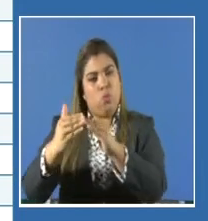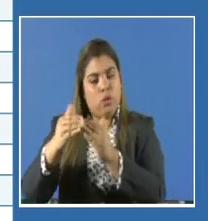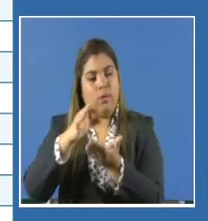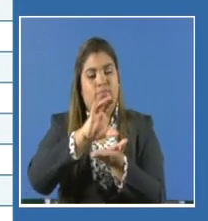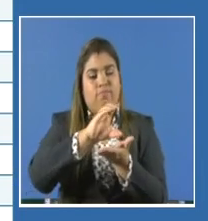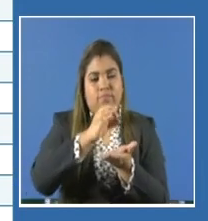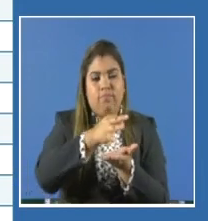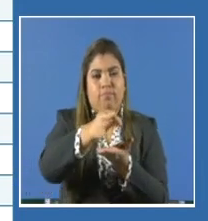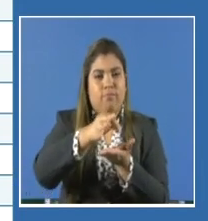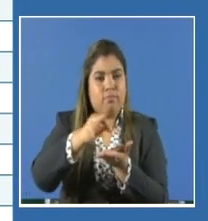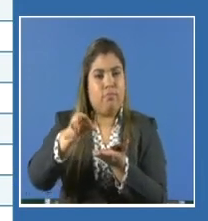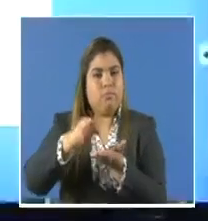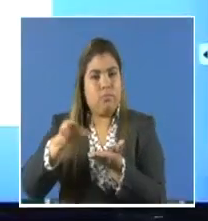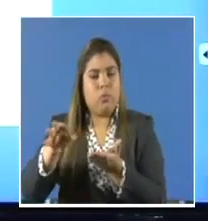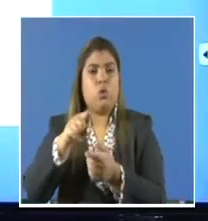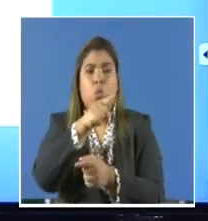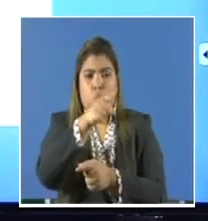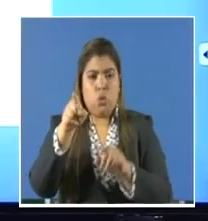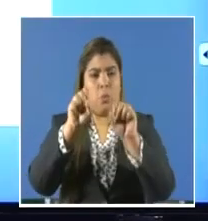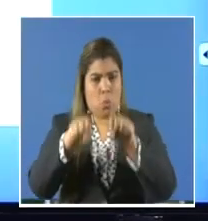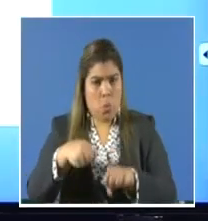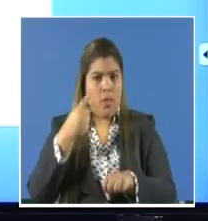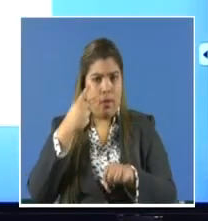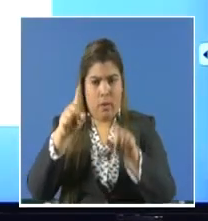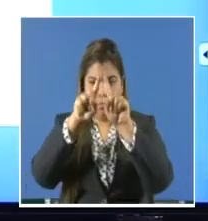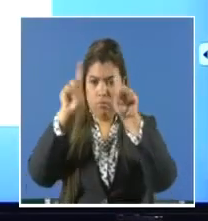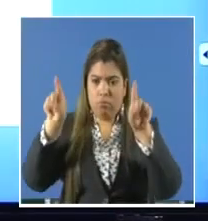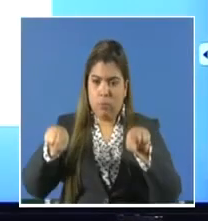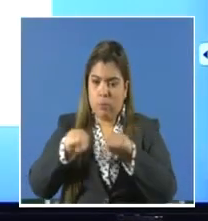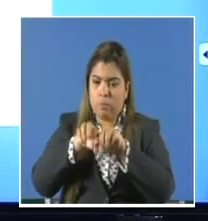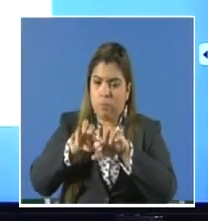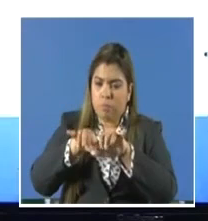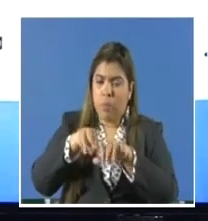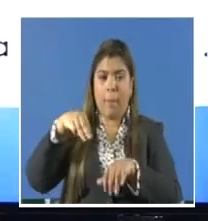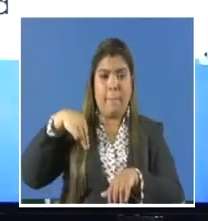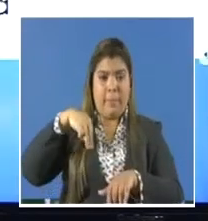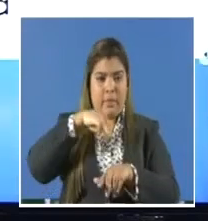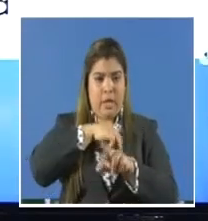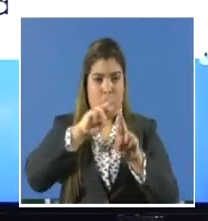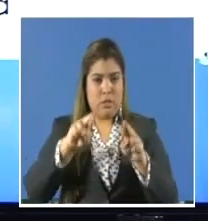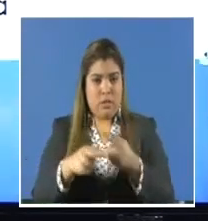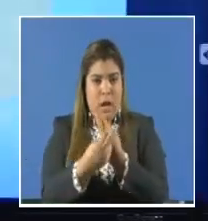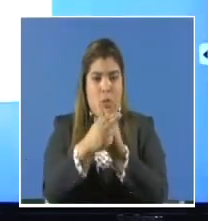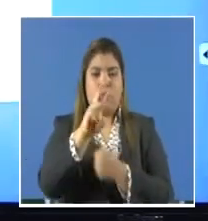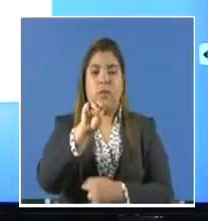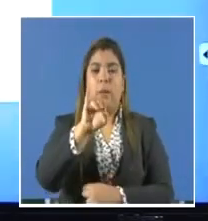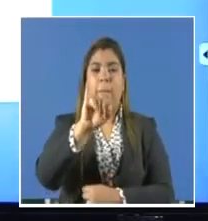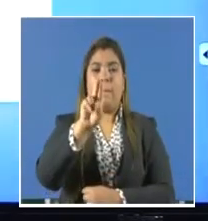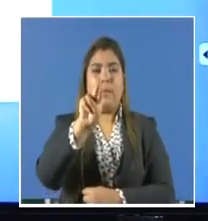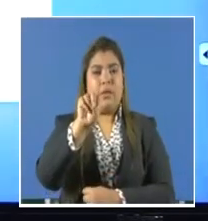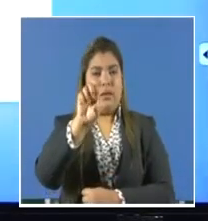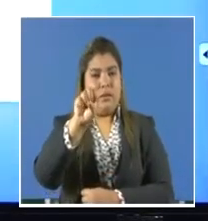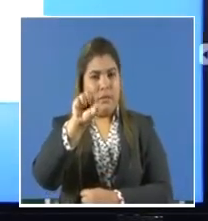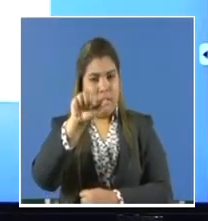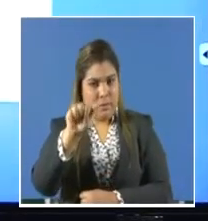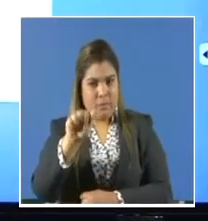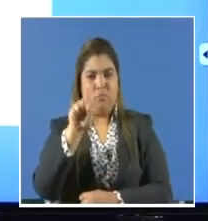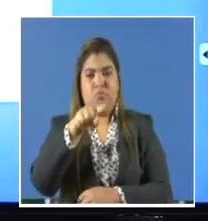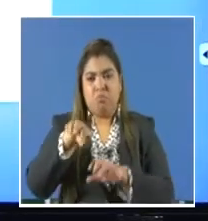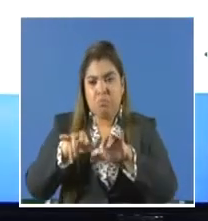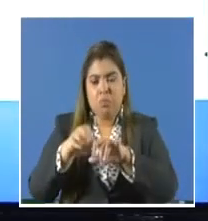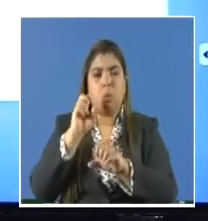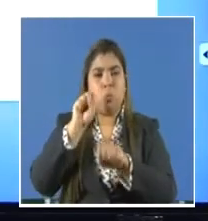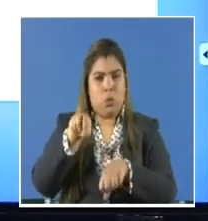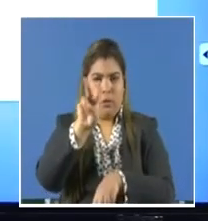datos los pueden encontrar en la página web del Ministerio de Salud, al igual que en los comunicados